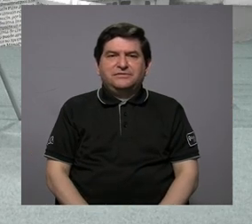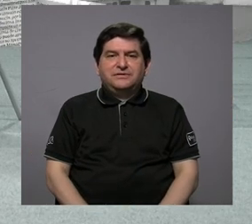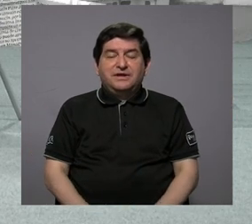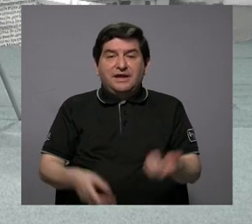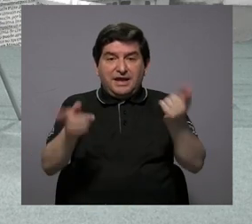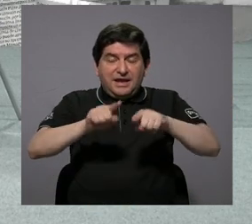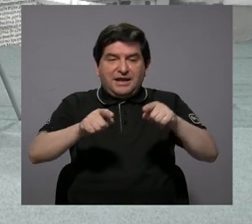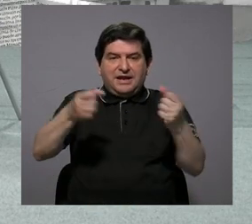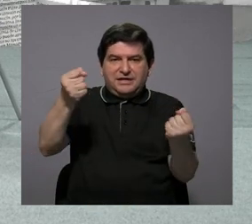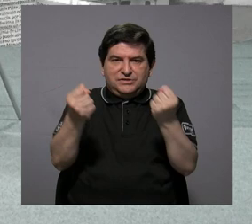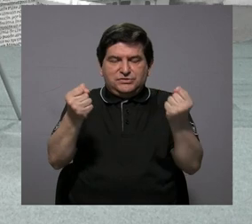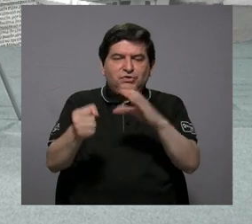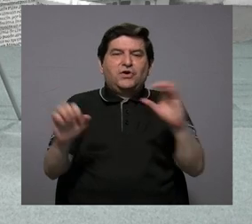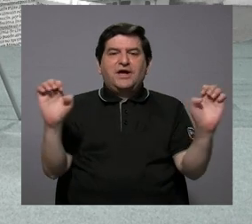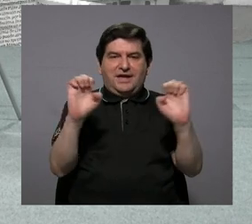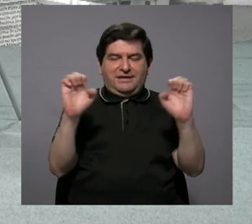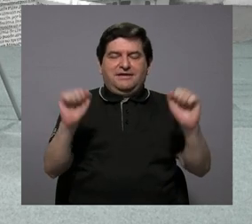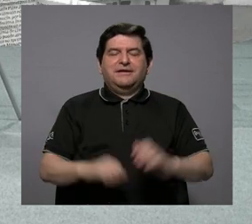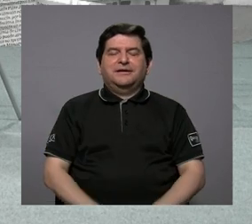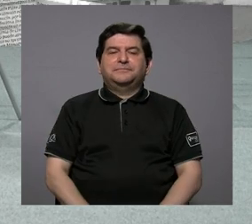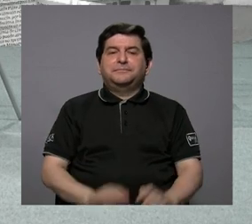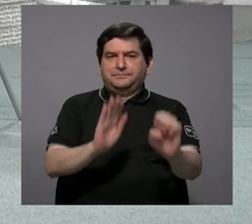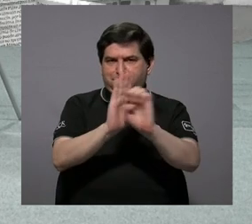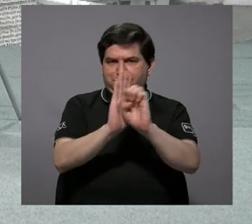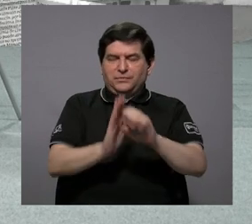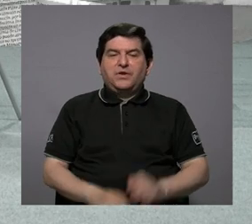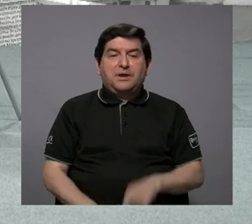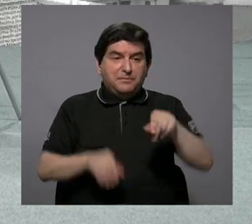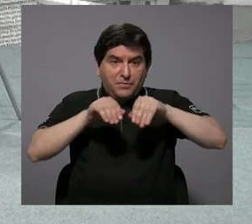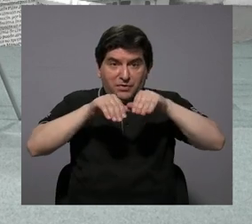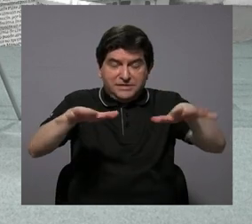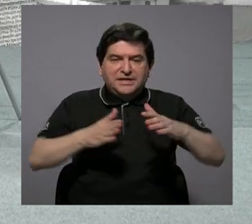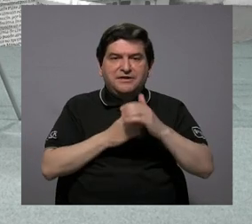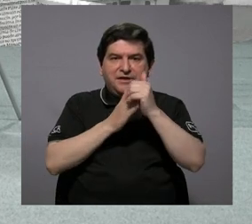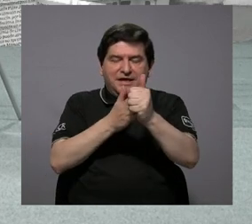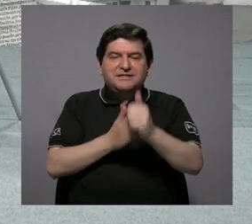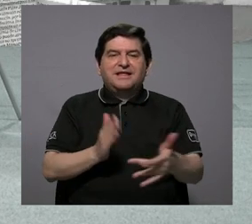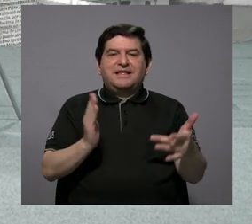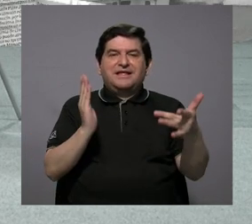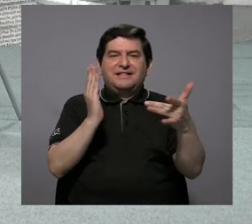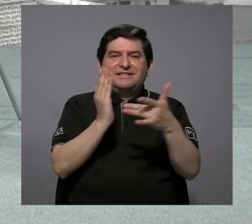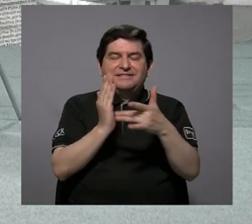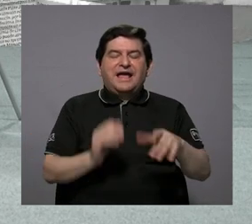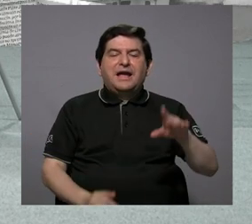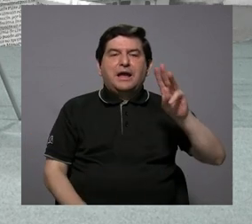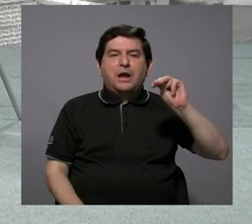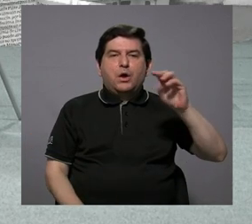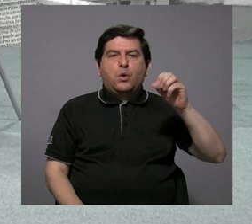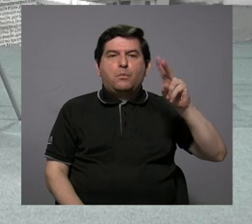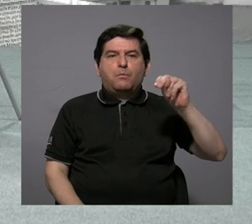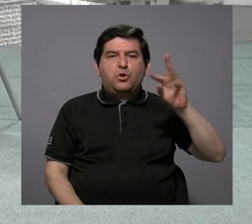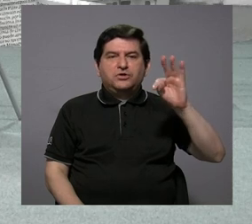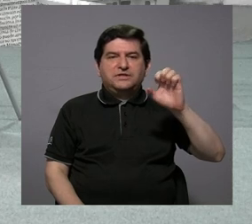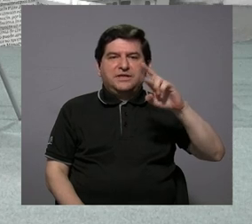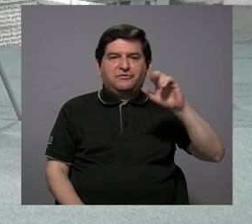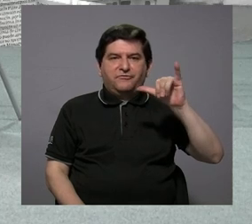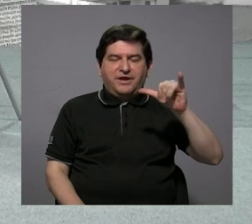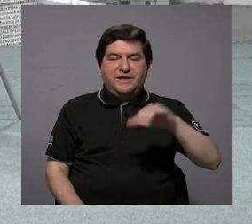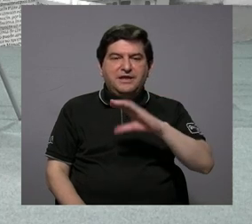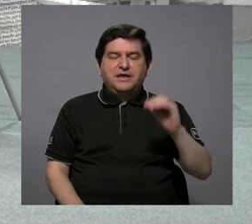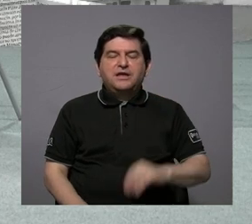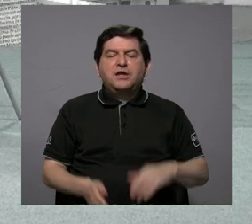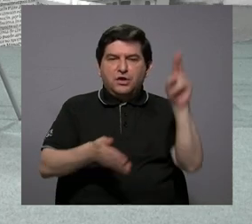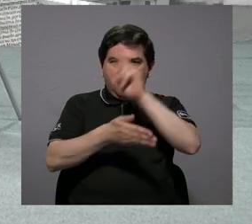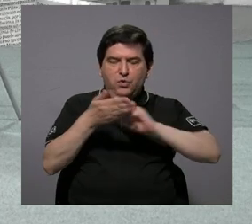en vehículos y energía. Entonces, por ejemplo, esta es una red que está liderada por el Tecnológico de Monterrey, pero también tiene universidades de